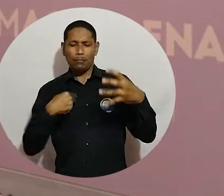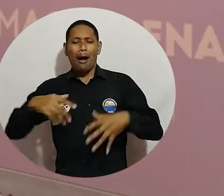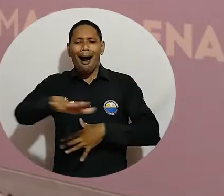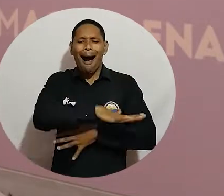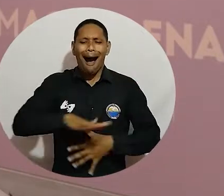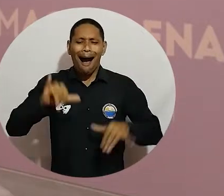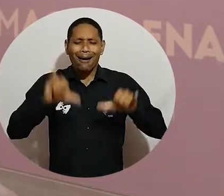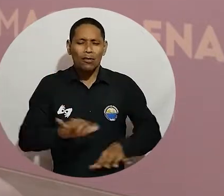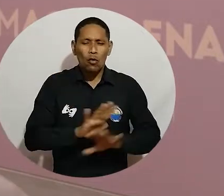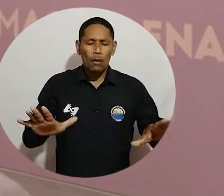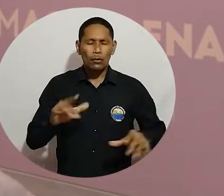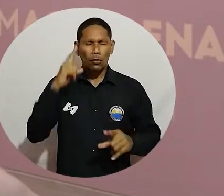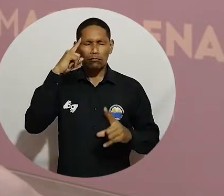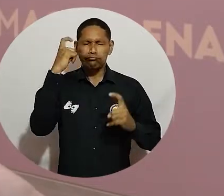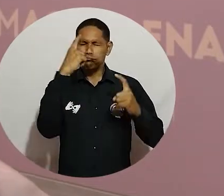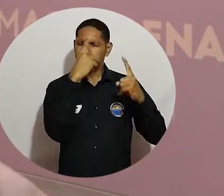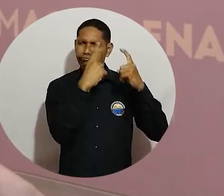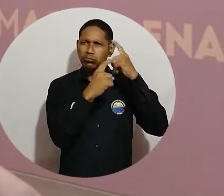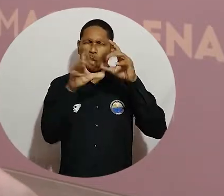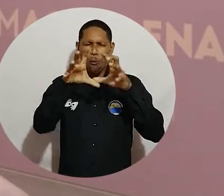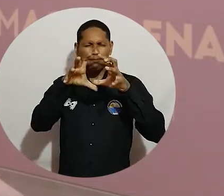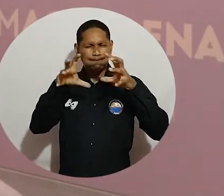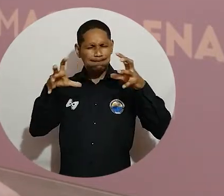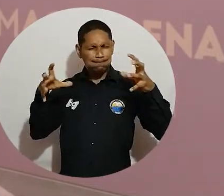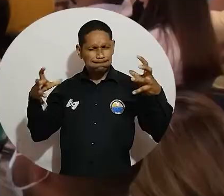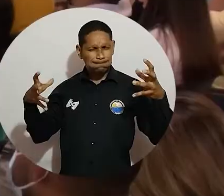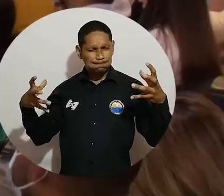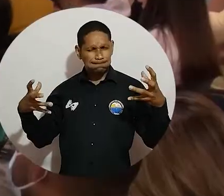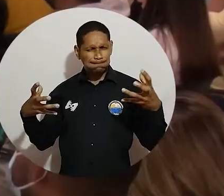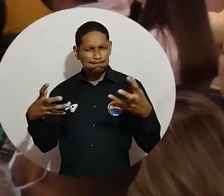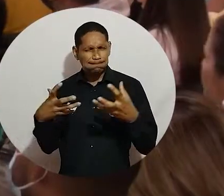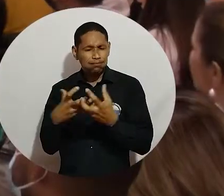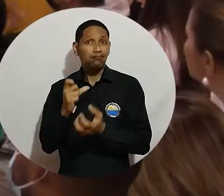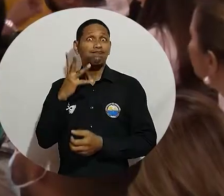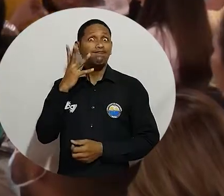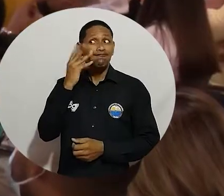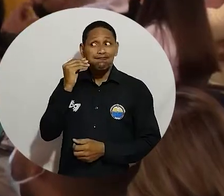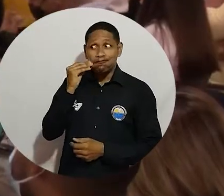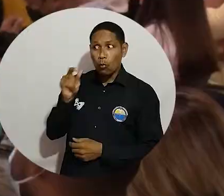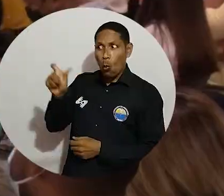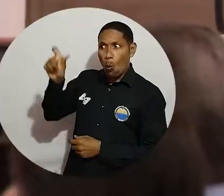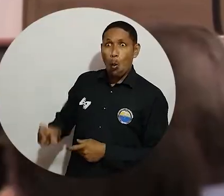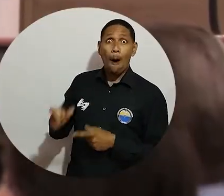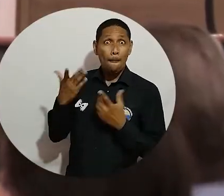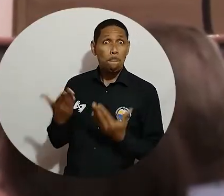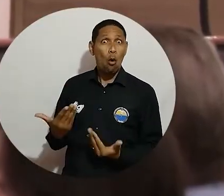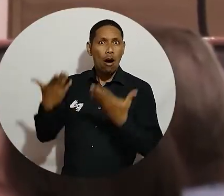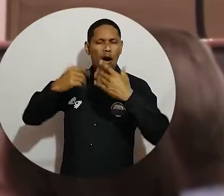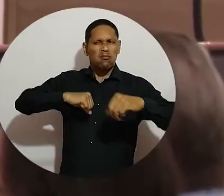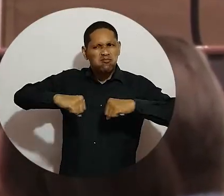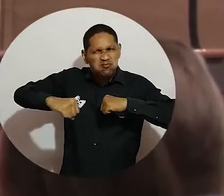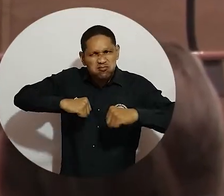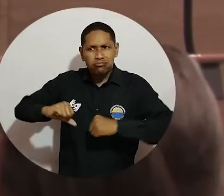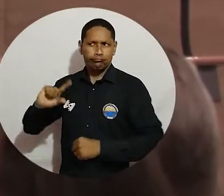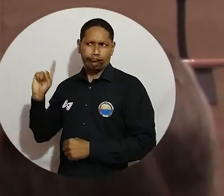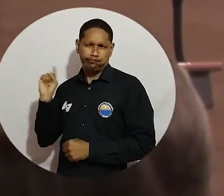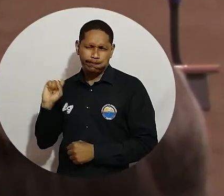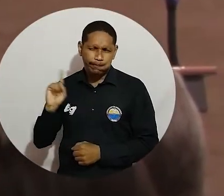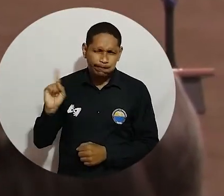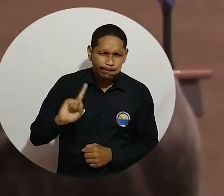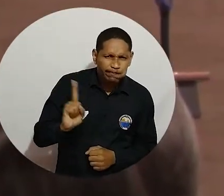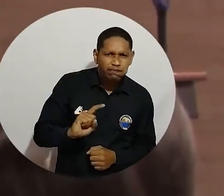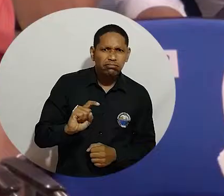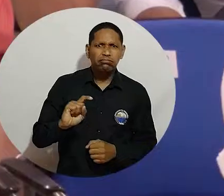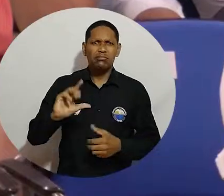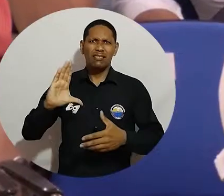solamente lo territorial, lo del Magdalena, sino conocer también de una persona que en su